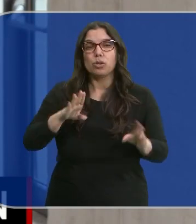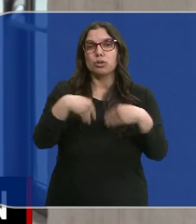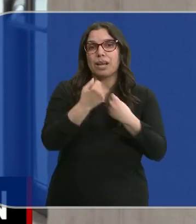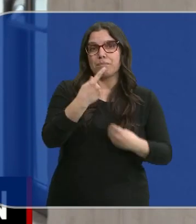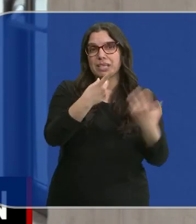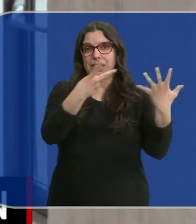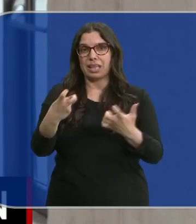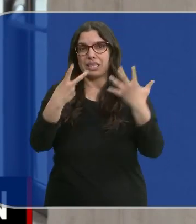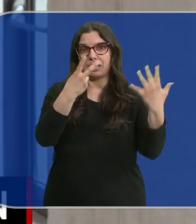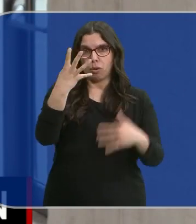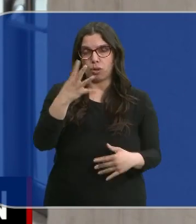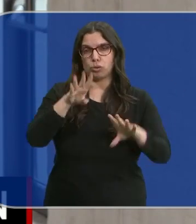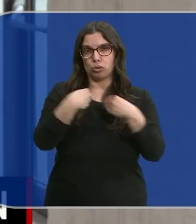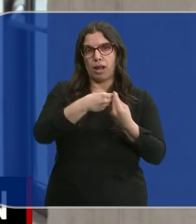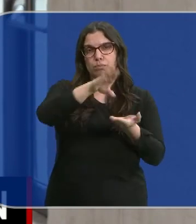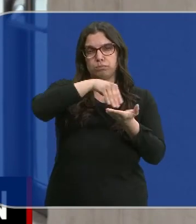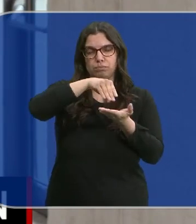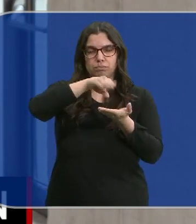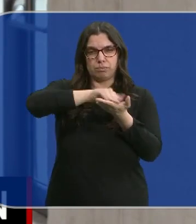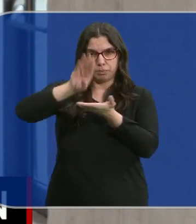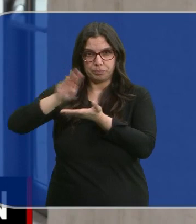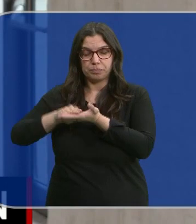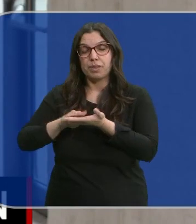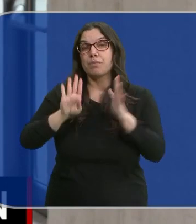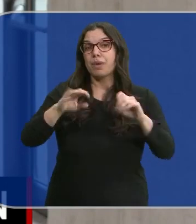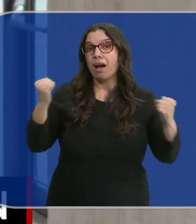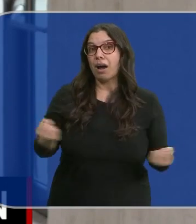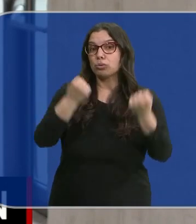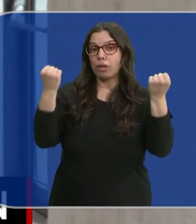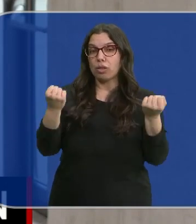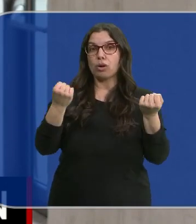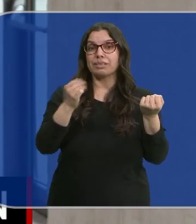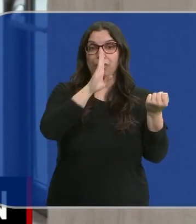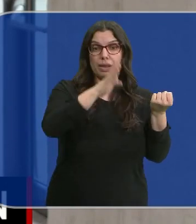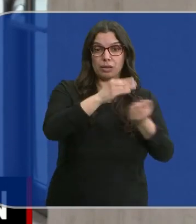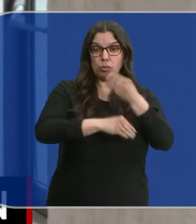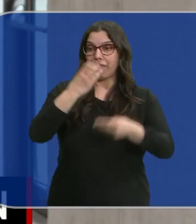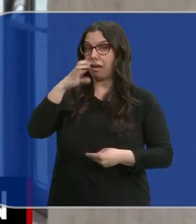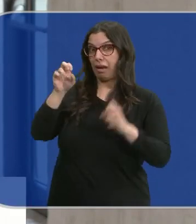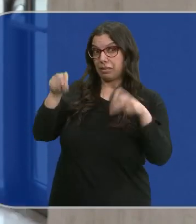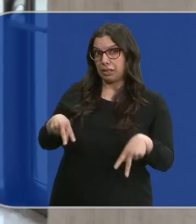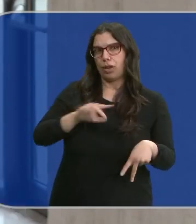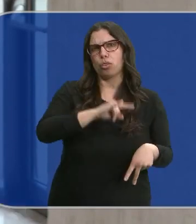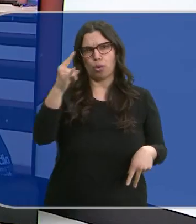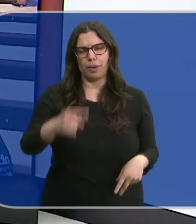.774. Eso sí, se han duplicado las actuaciones de oficio de esta institución.